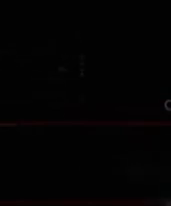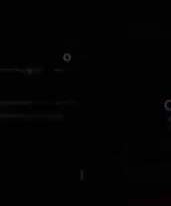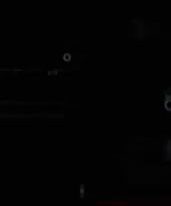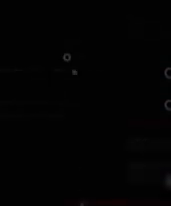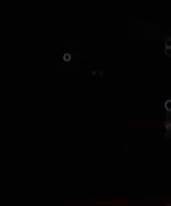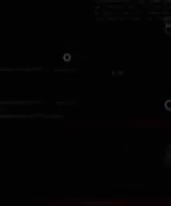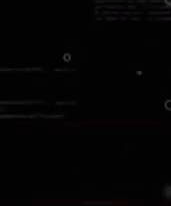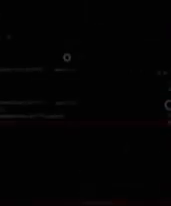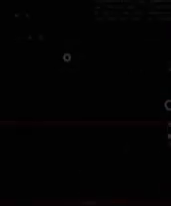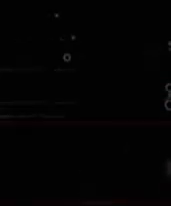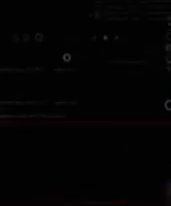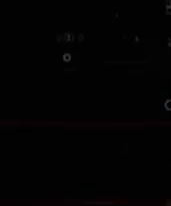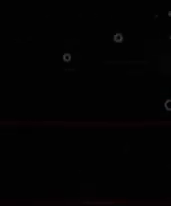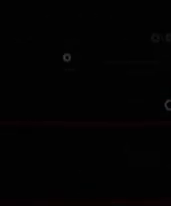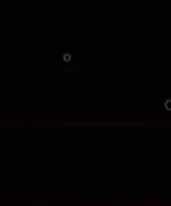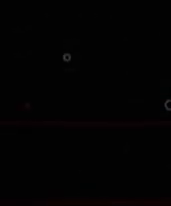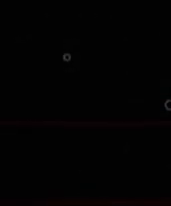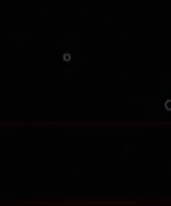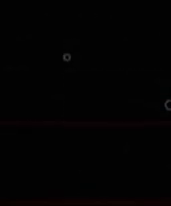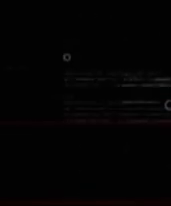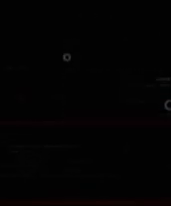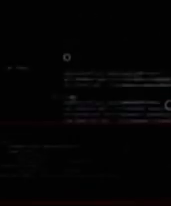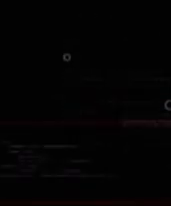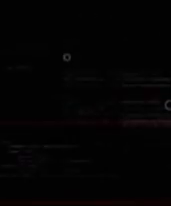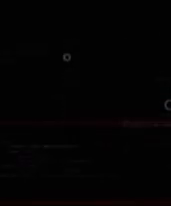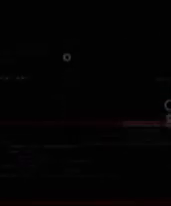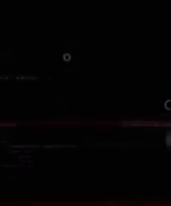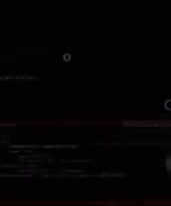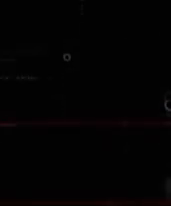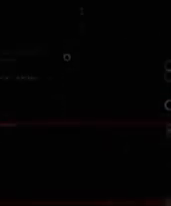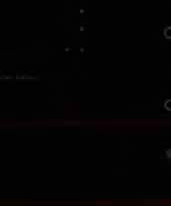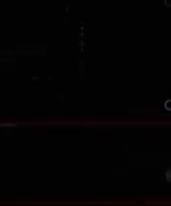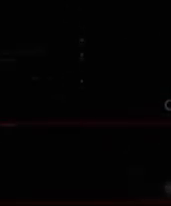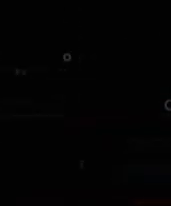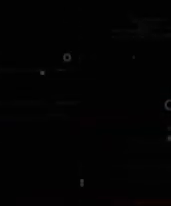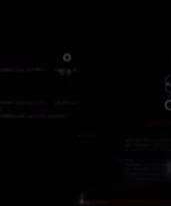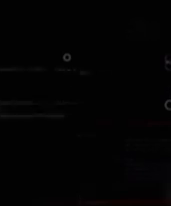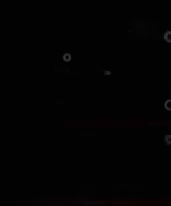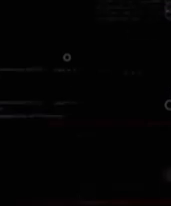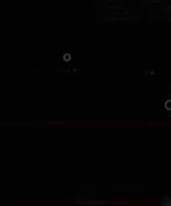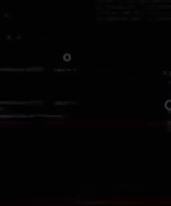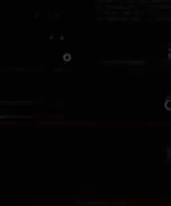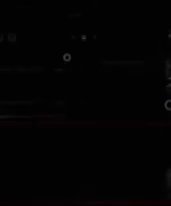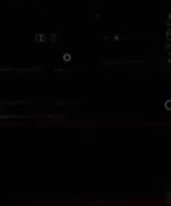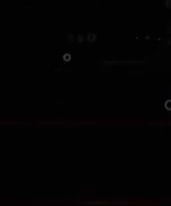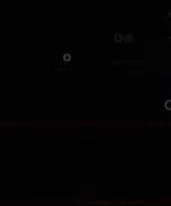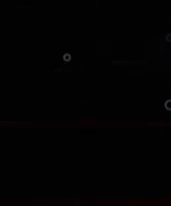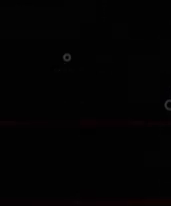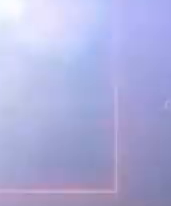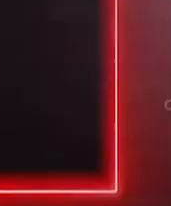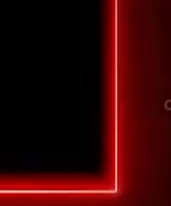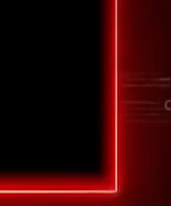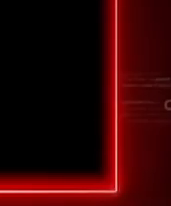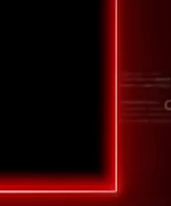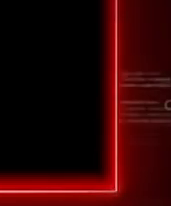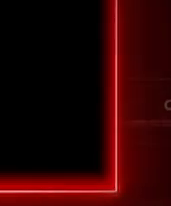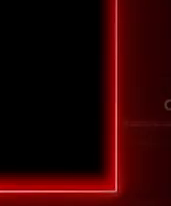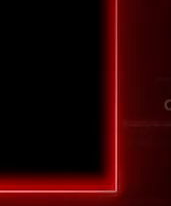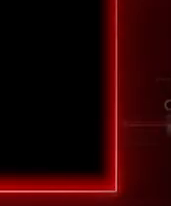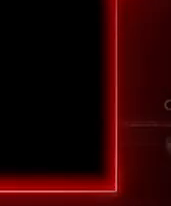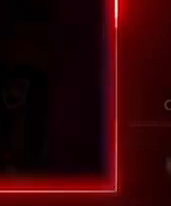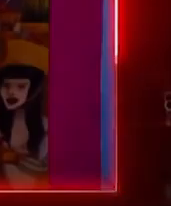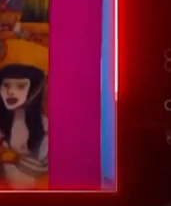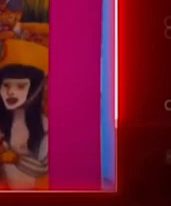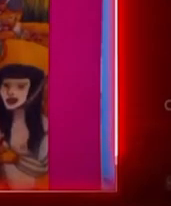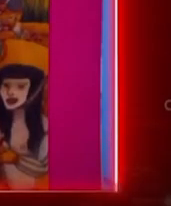aquellos que tienen la oportunidad de recibir otra educación, la educación privada, serán los que irán ganando los puestos. Y perdón,